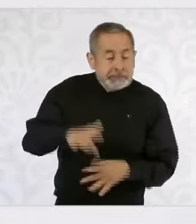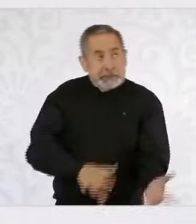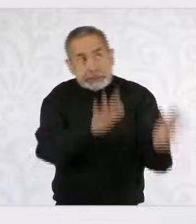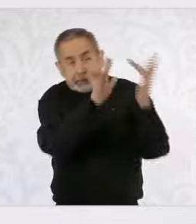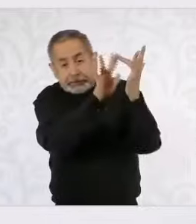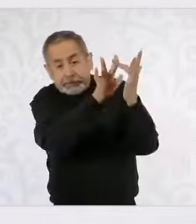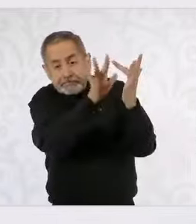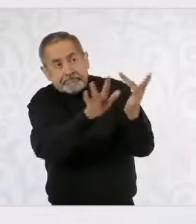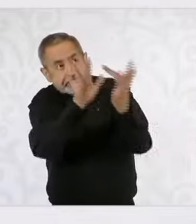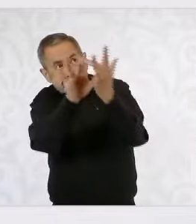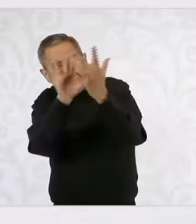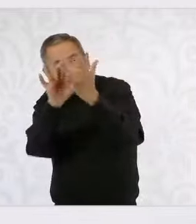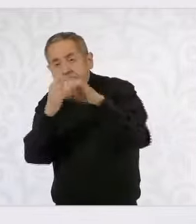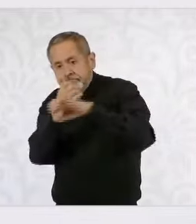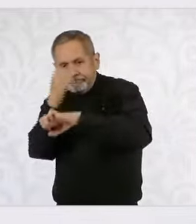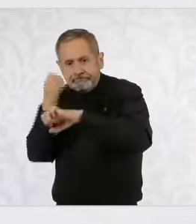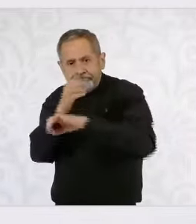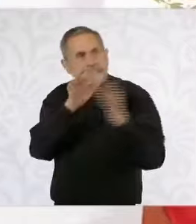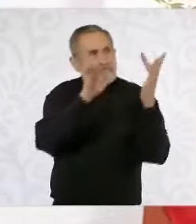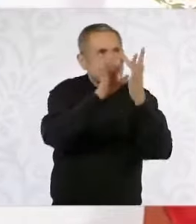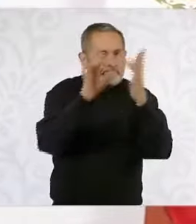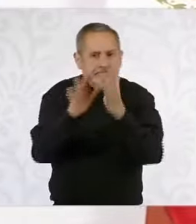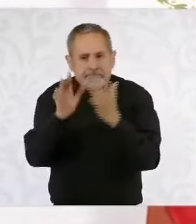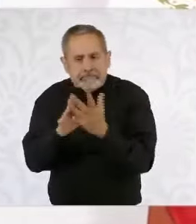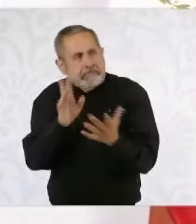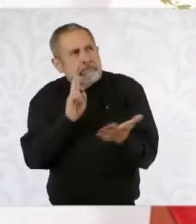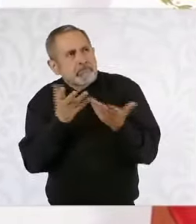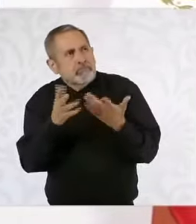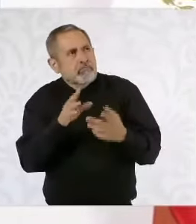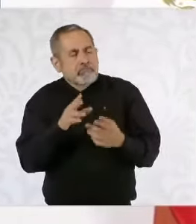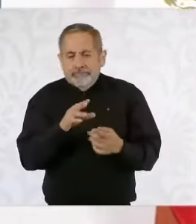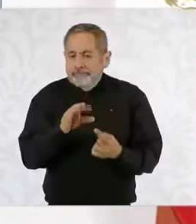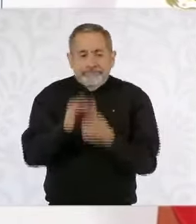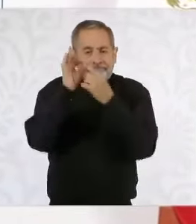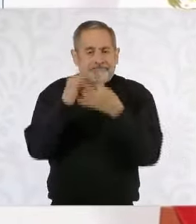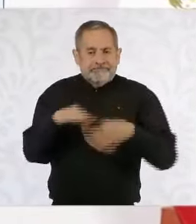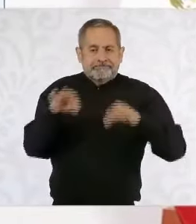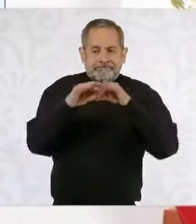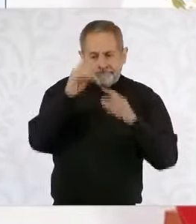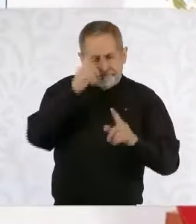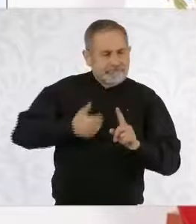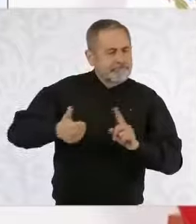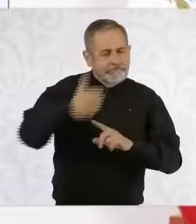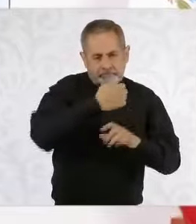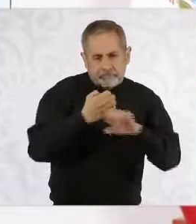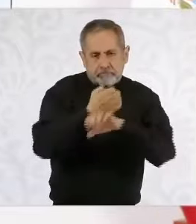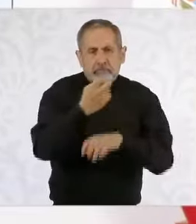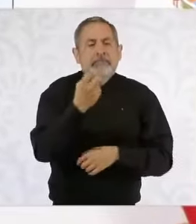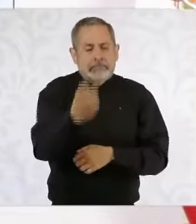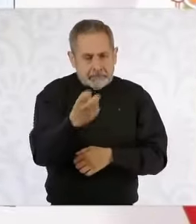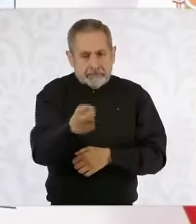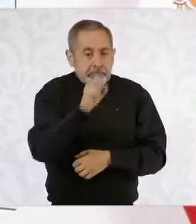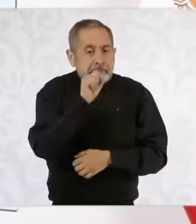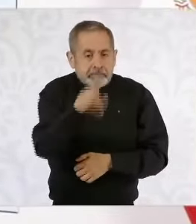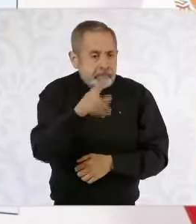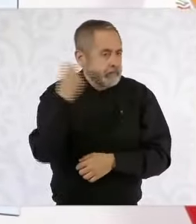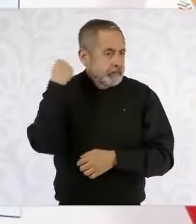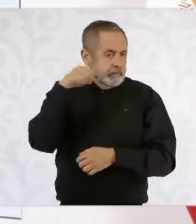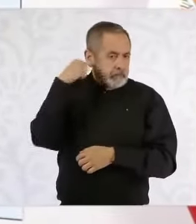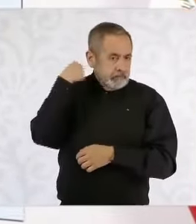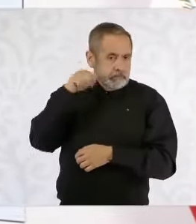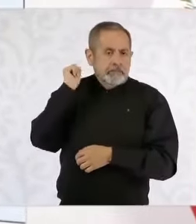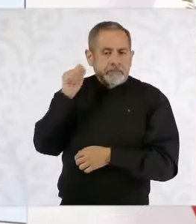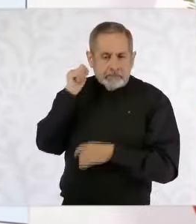especiales para cada estado. Entonces, así lo estamos haciendo en el caso de Tabasco,